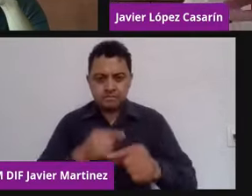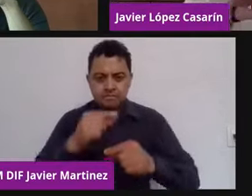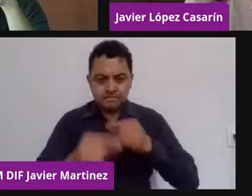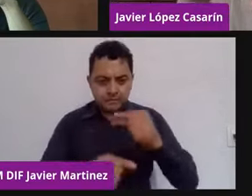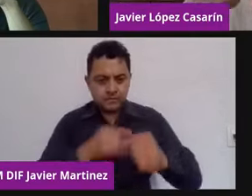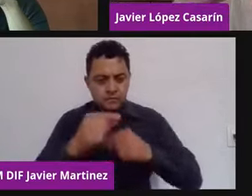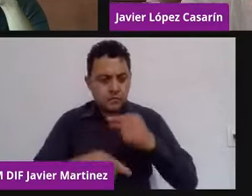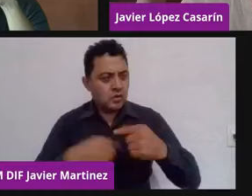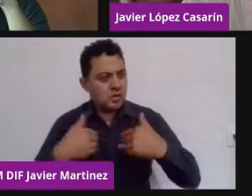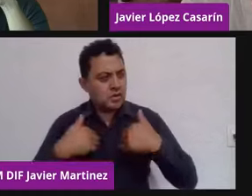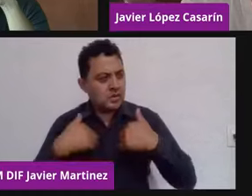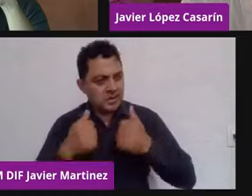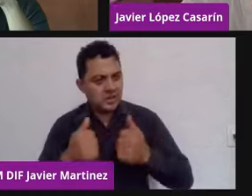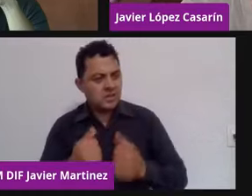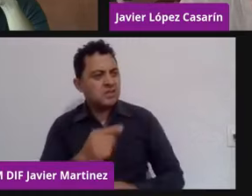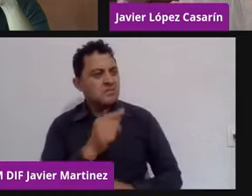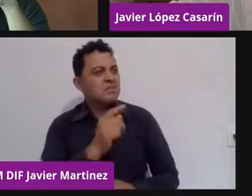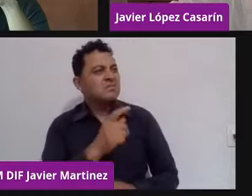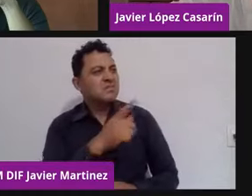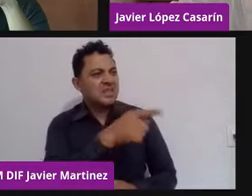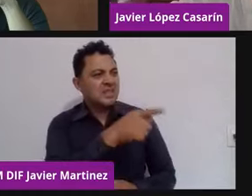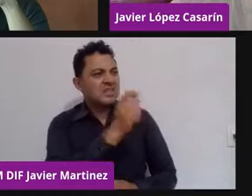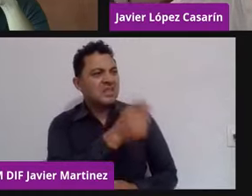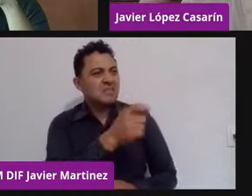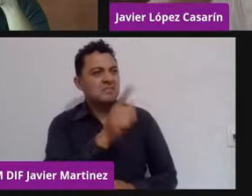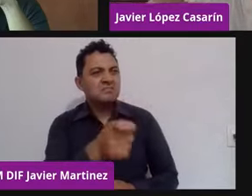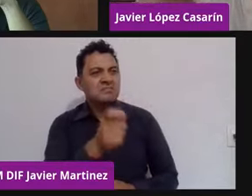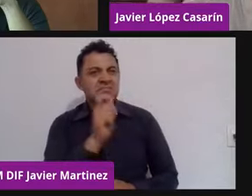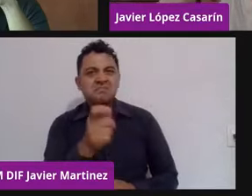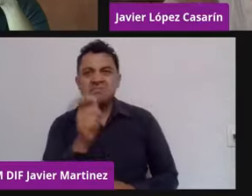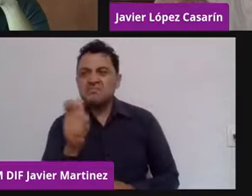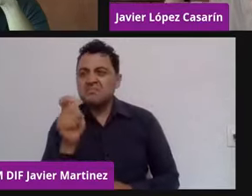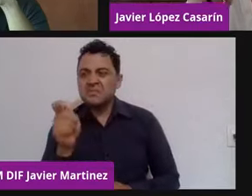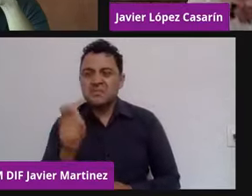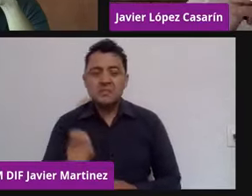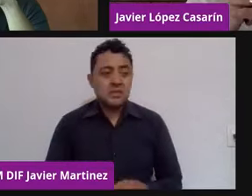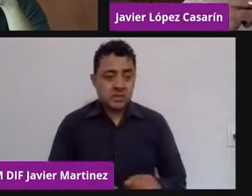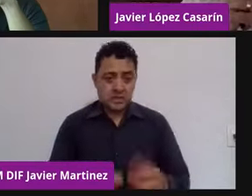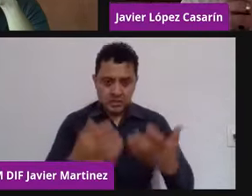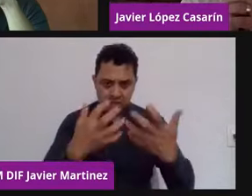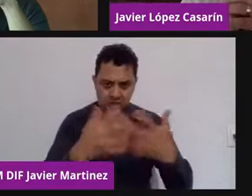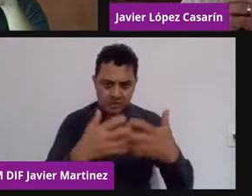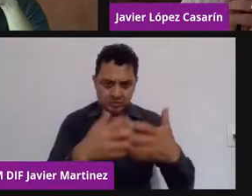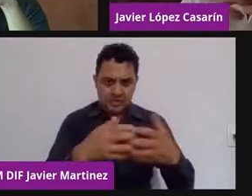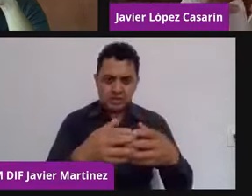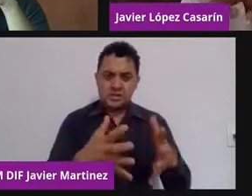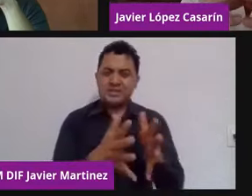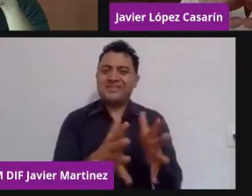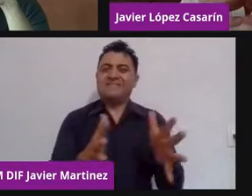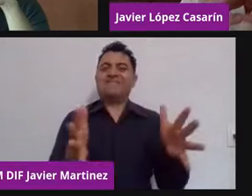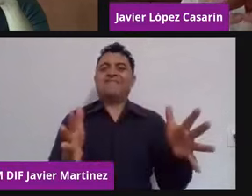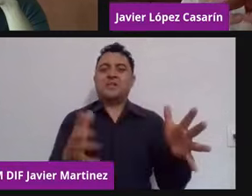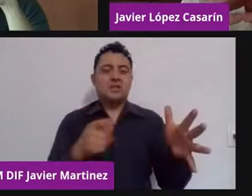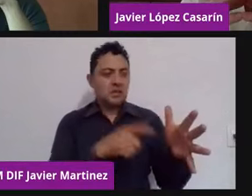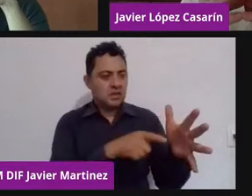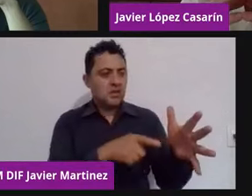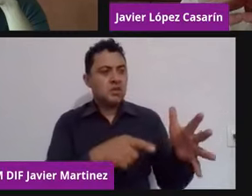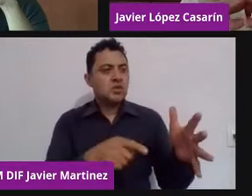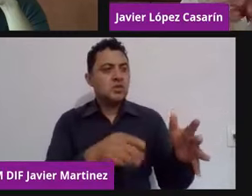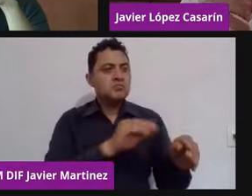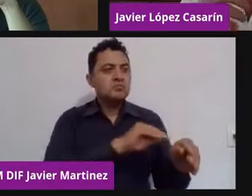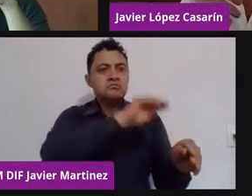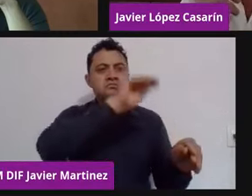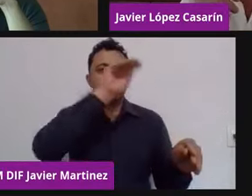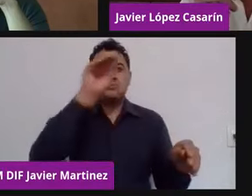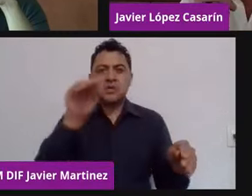que también pues son los tiempos que nos van marcando las grandes empresas para que tú vayas, para que tú vayas a generar. Entonces el papel que hoy